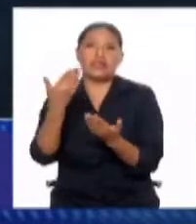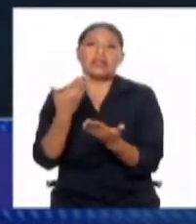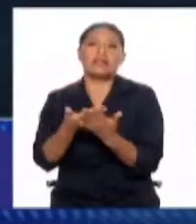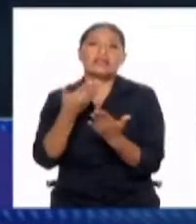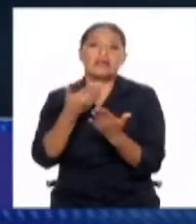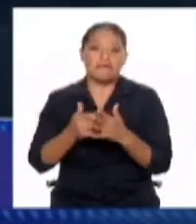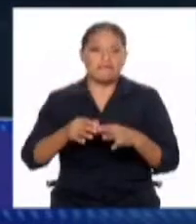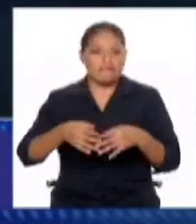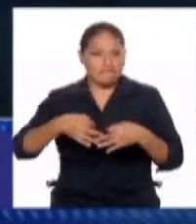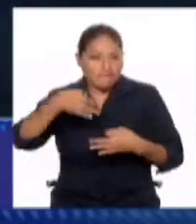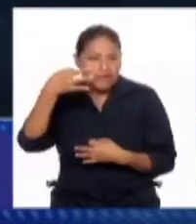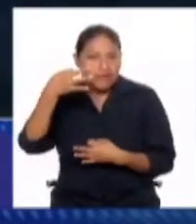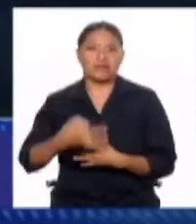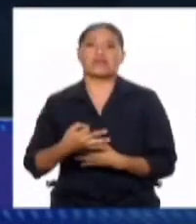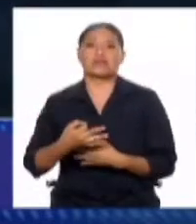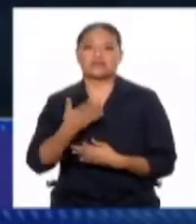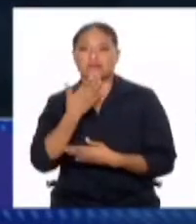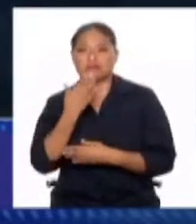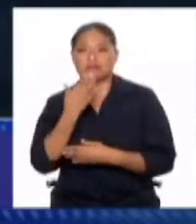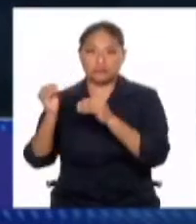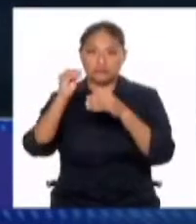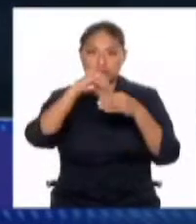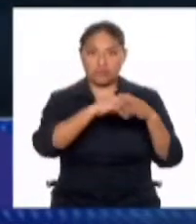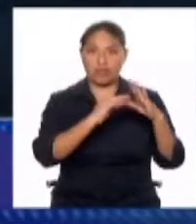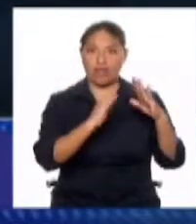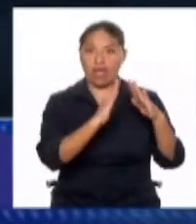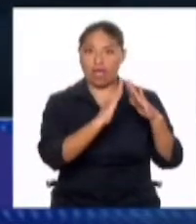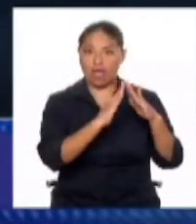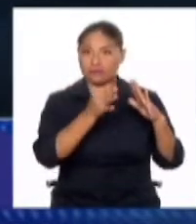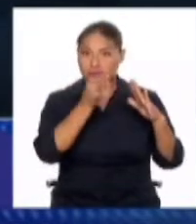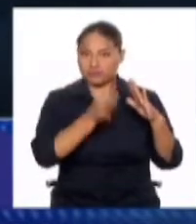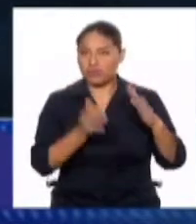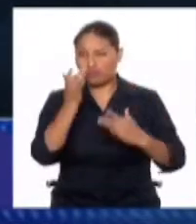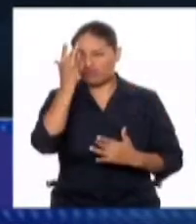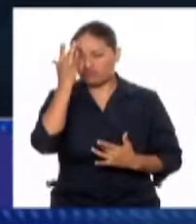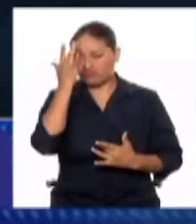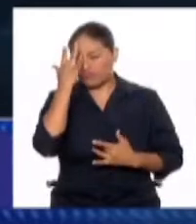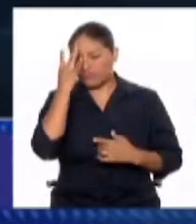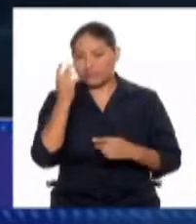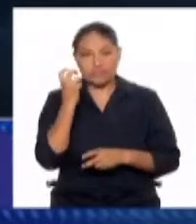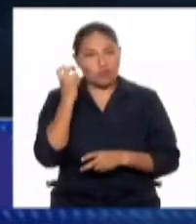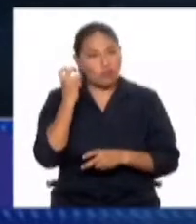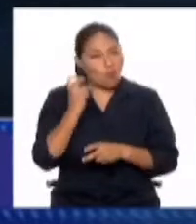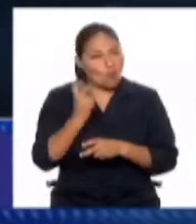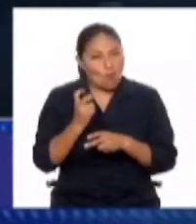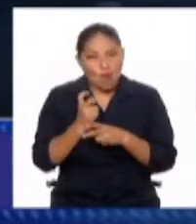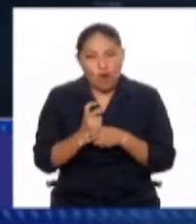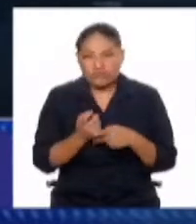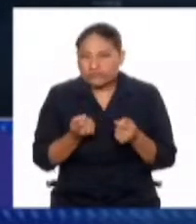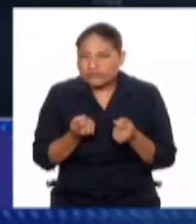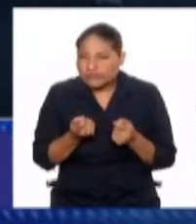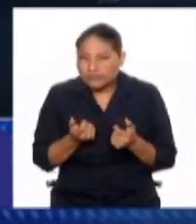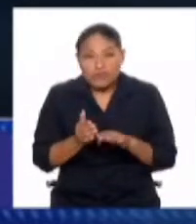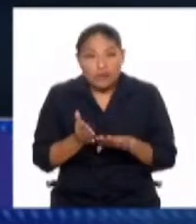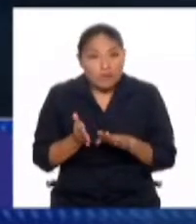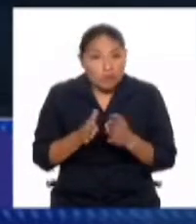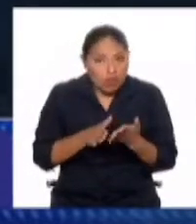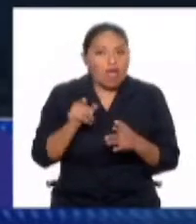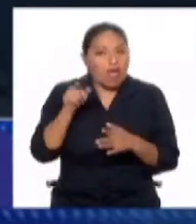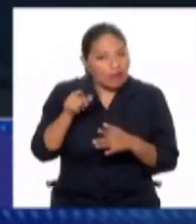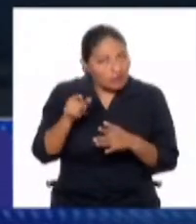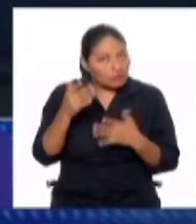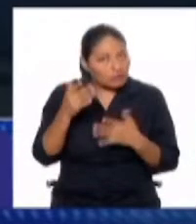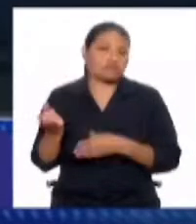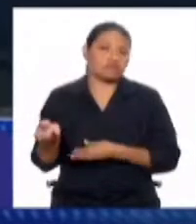fehacientemente de que efectivamente tiene una enfermedad terminal, como lo dice, pero, bueno,